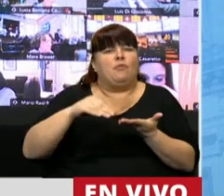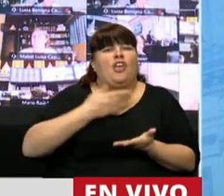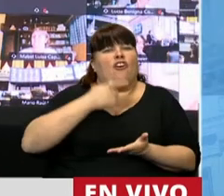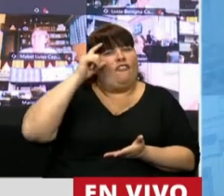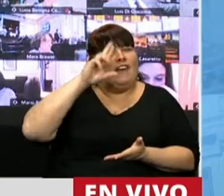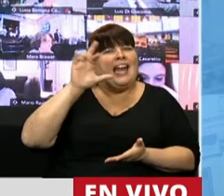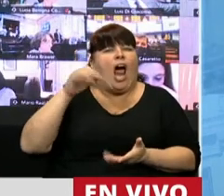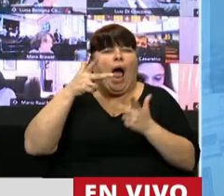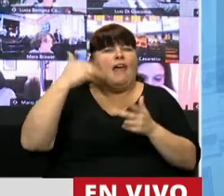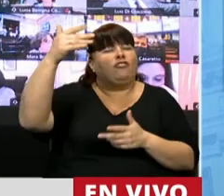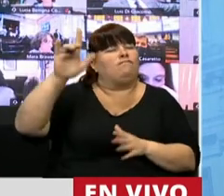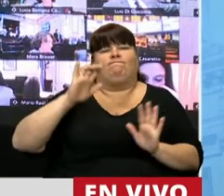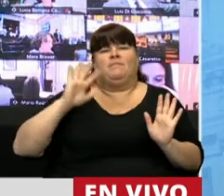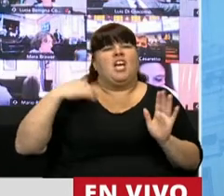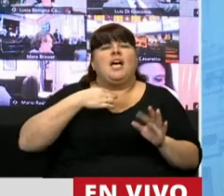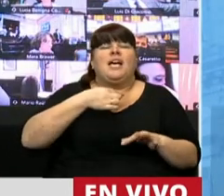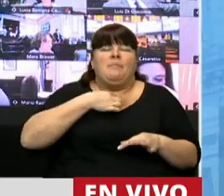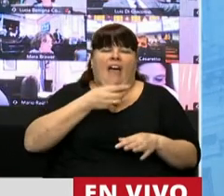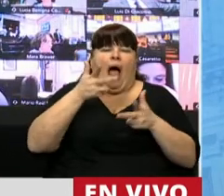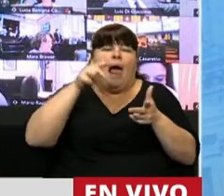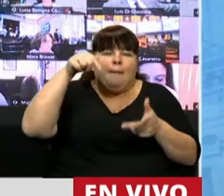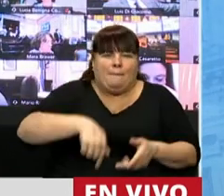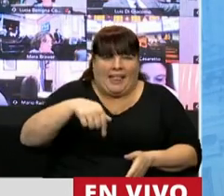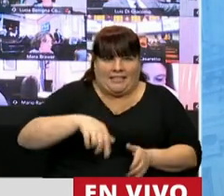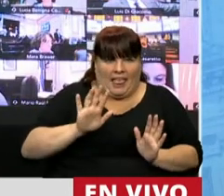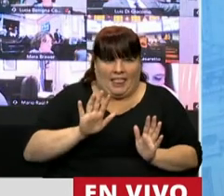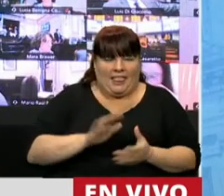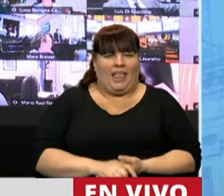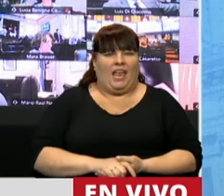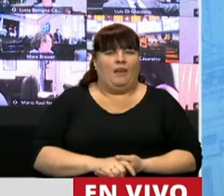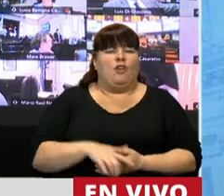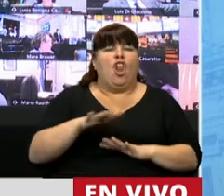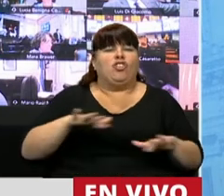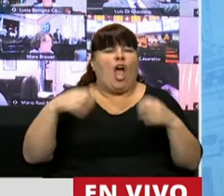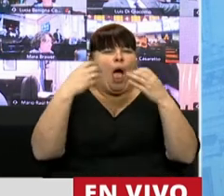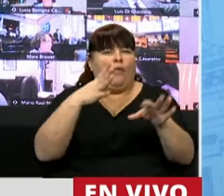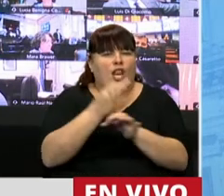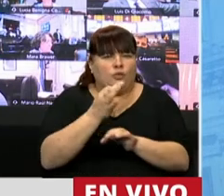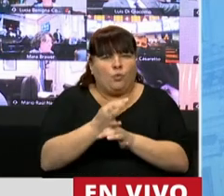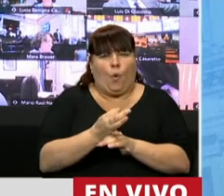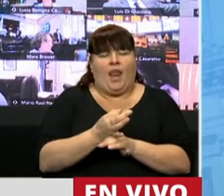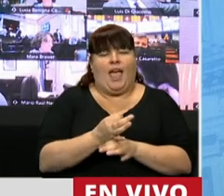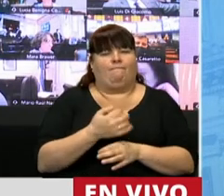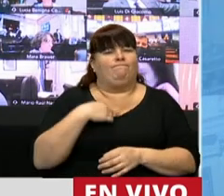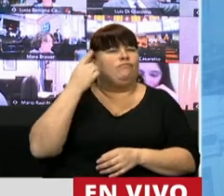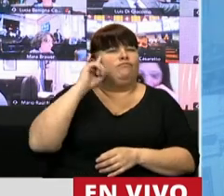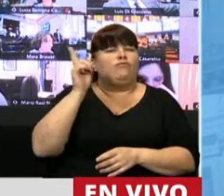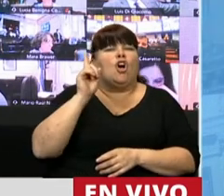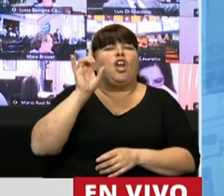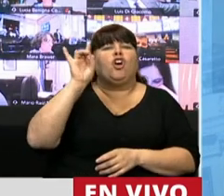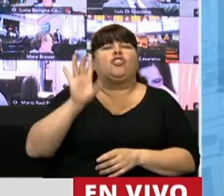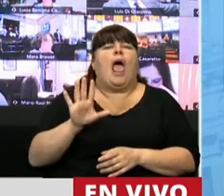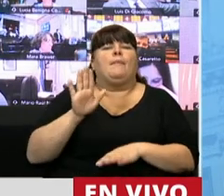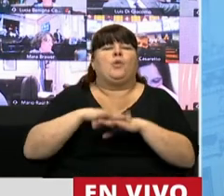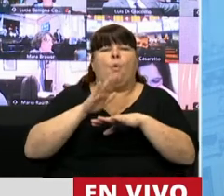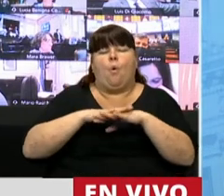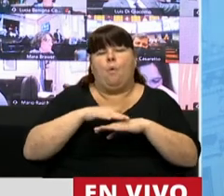hablaba de futuro y yo me animaría a decir de presente. El abandono de los chicos no creo que solamente tenga que